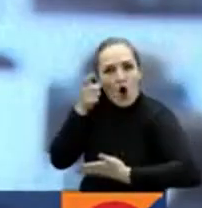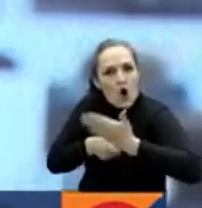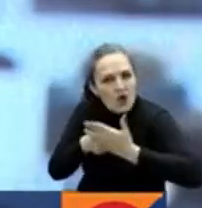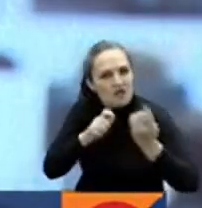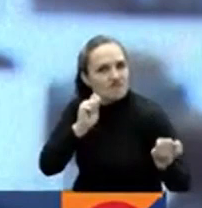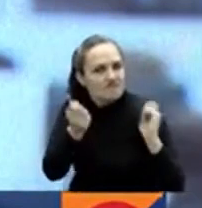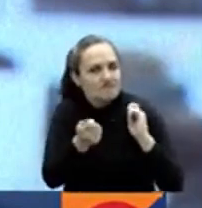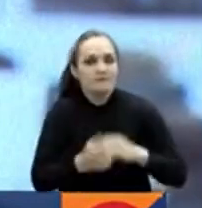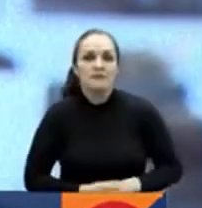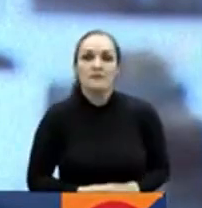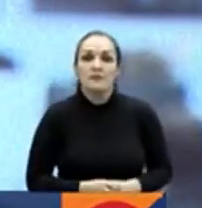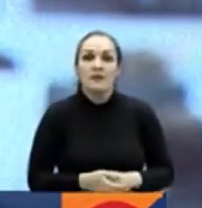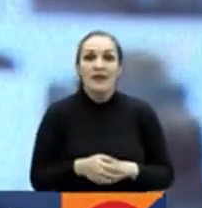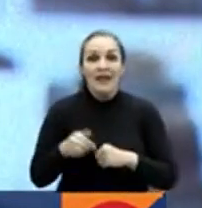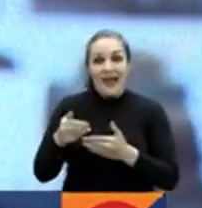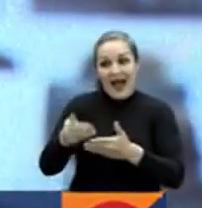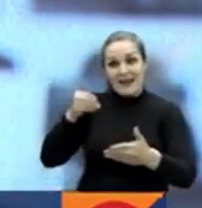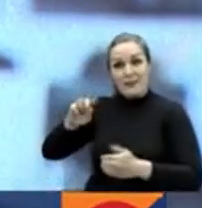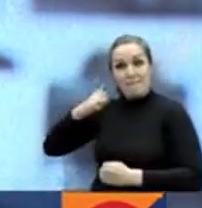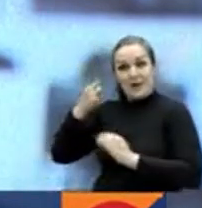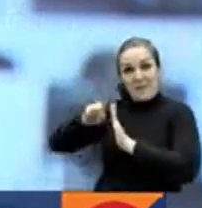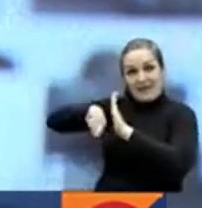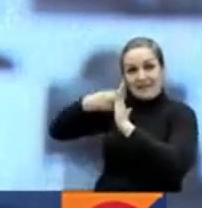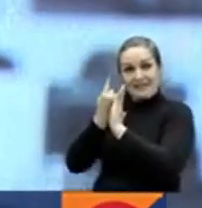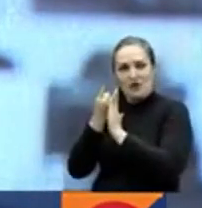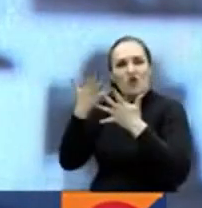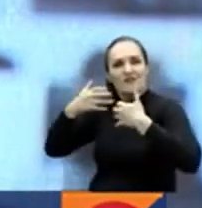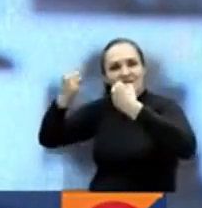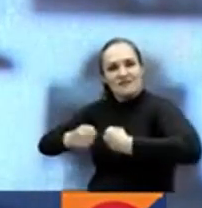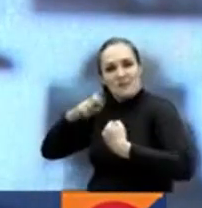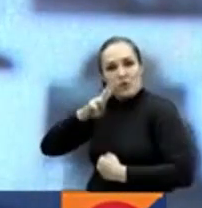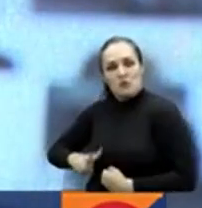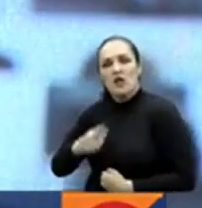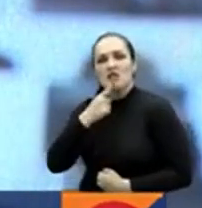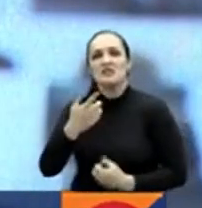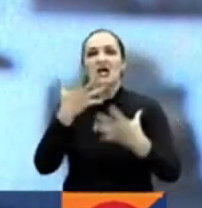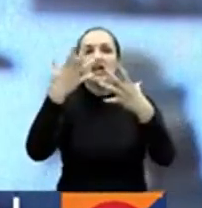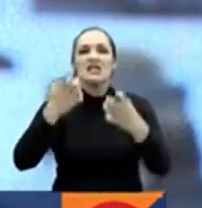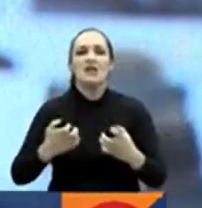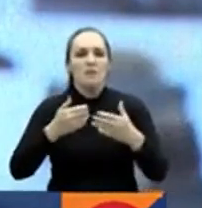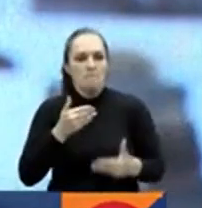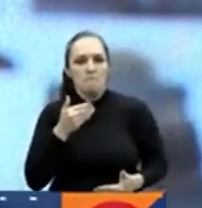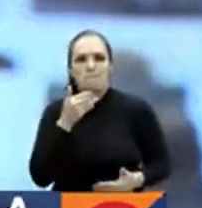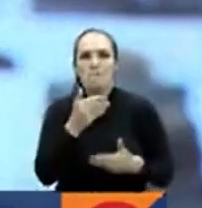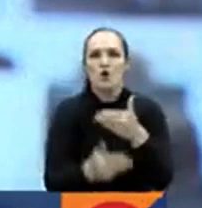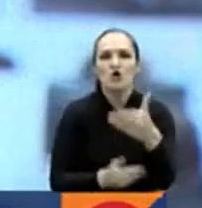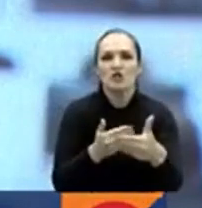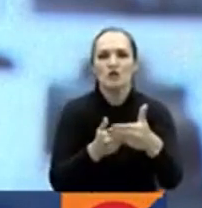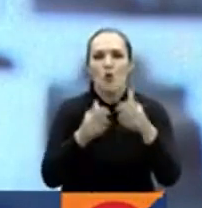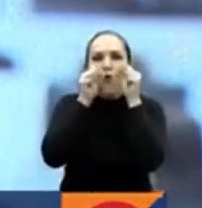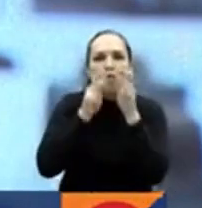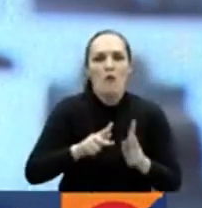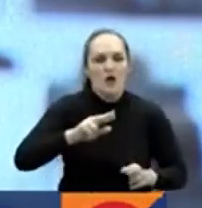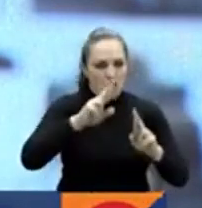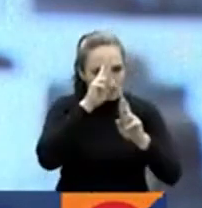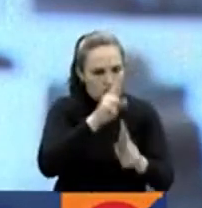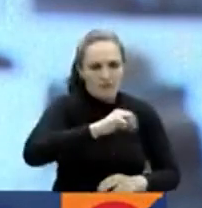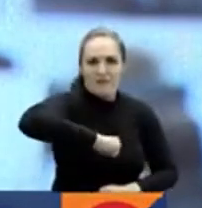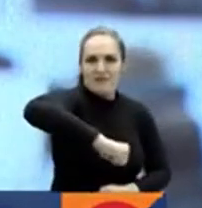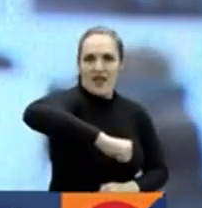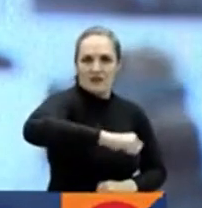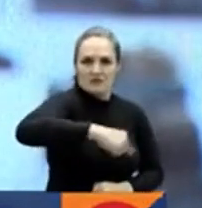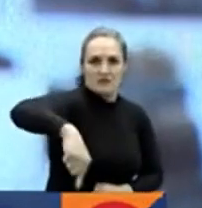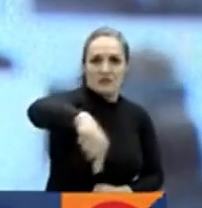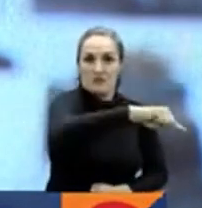precisamente uno de los puntos acordados en el primer ciclo de los diálogos es la implementación de una caravana humanitaria. Durante esta semana, representantes del gobierno